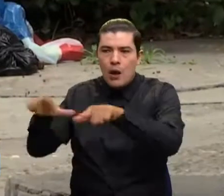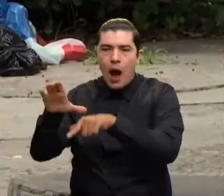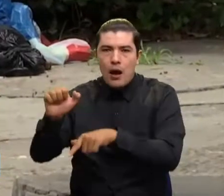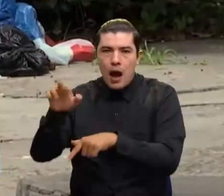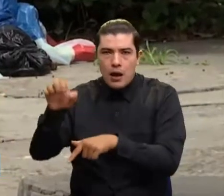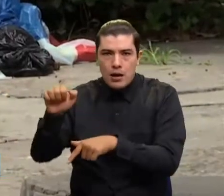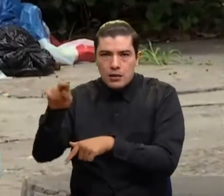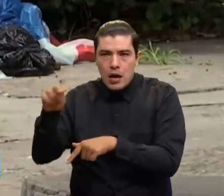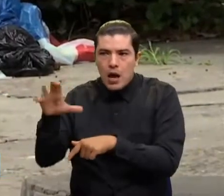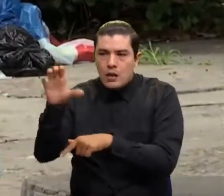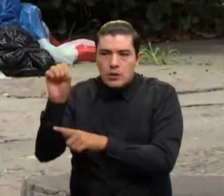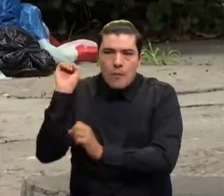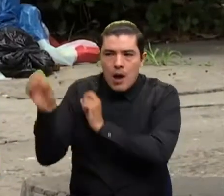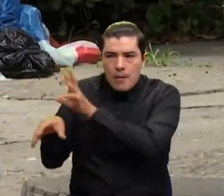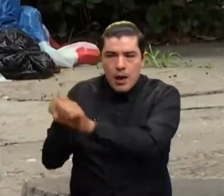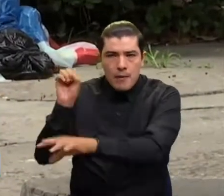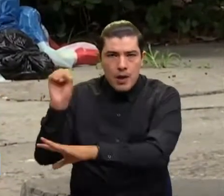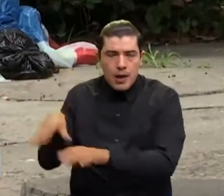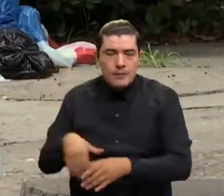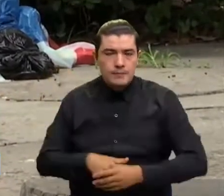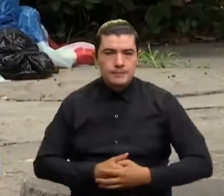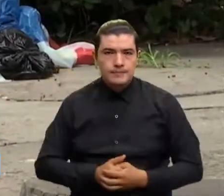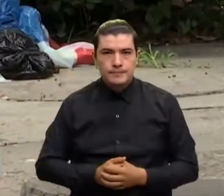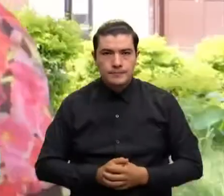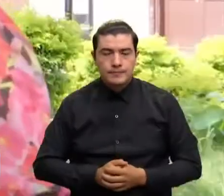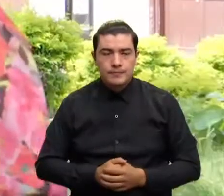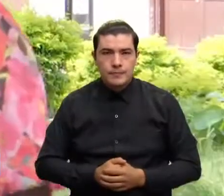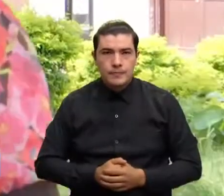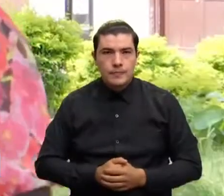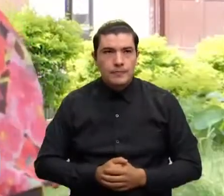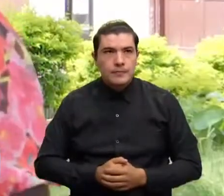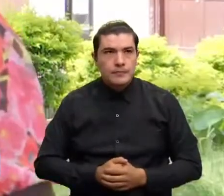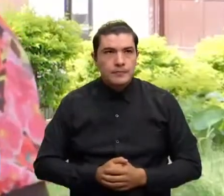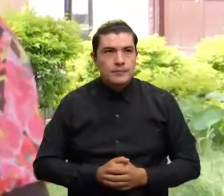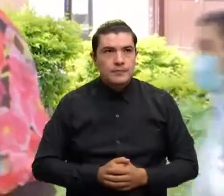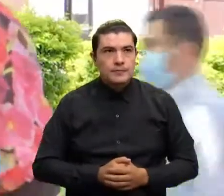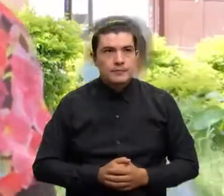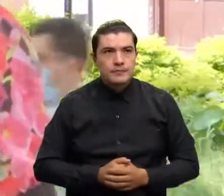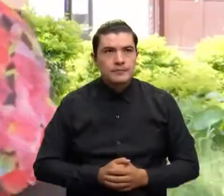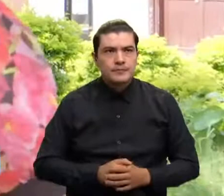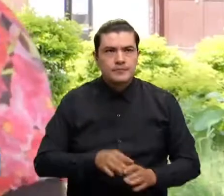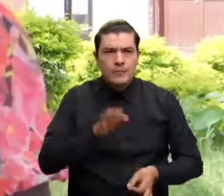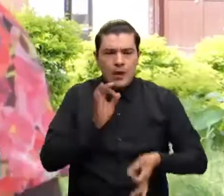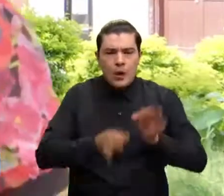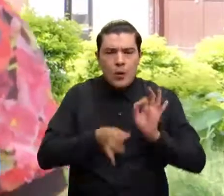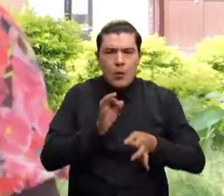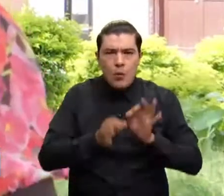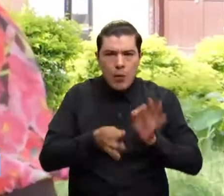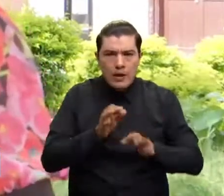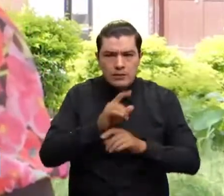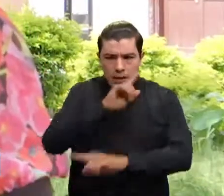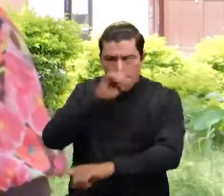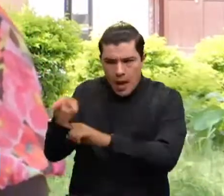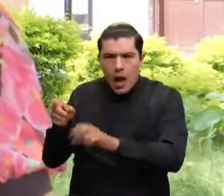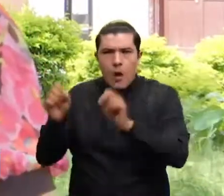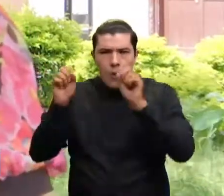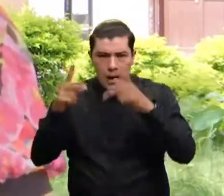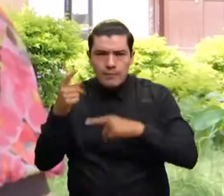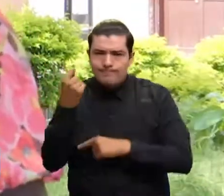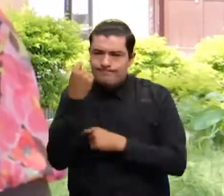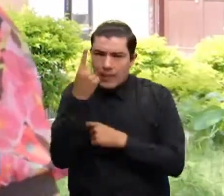lo pueden hacer. No estamos, de pronto, obviando el fallo del juez, pero hoy no podemos nosotros